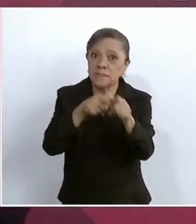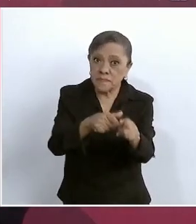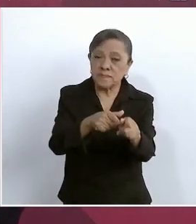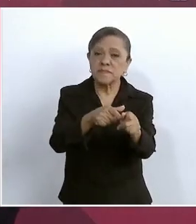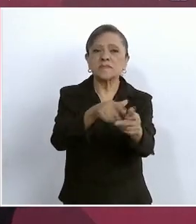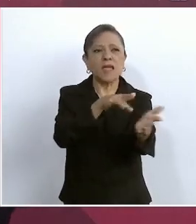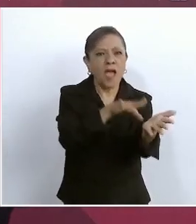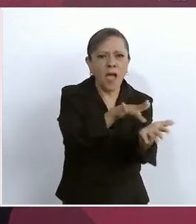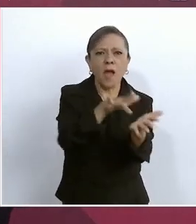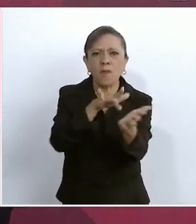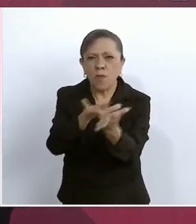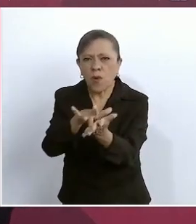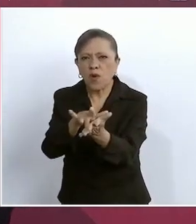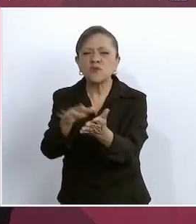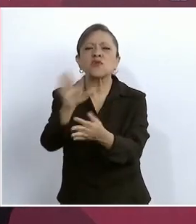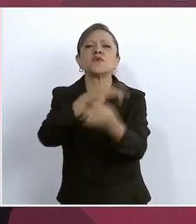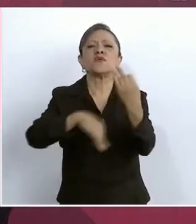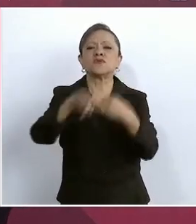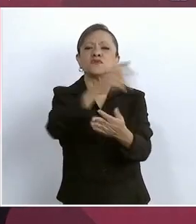de bienestar.